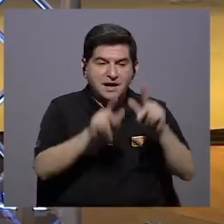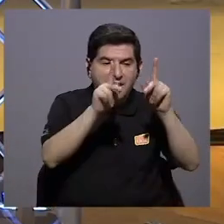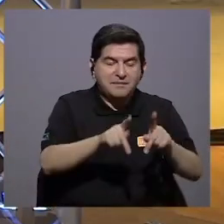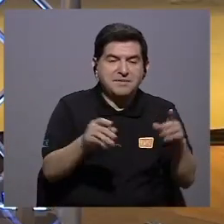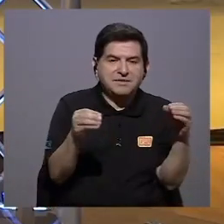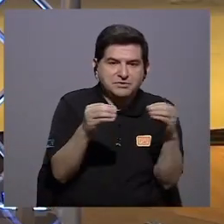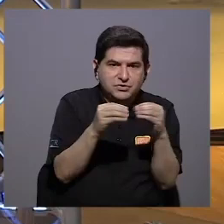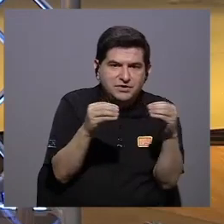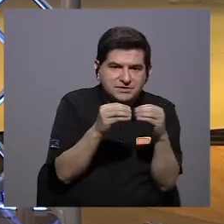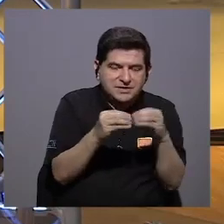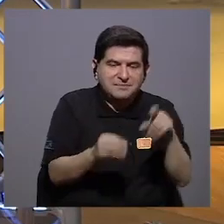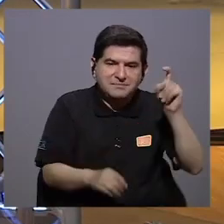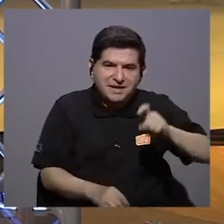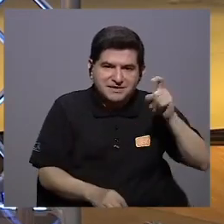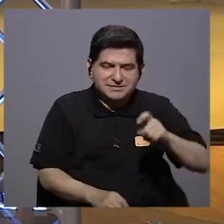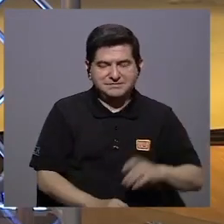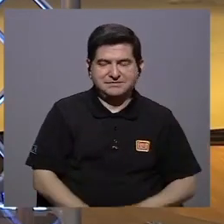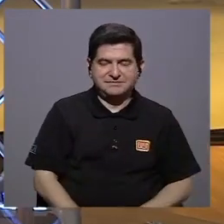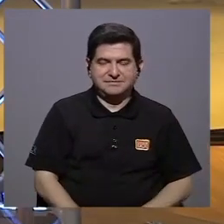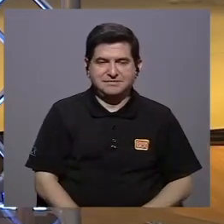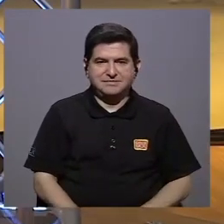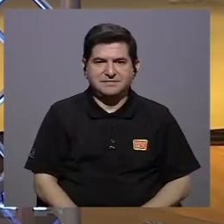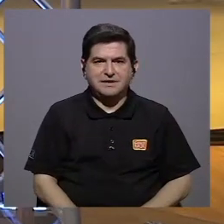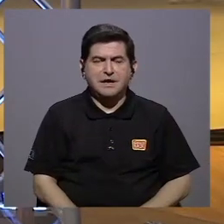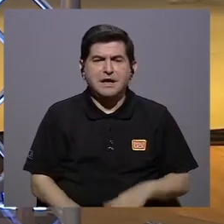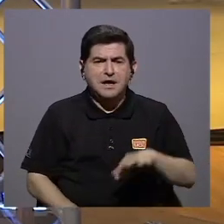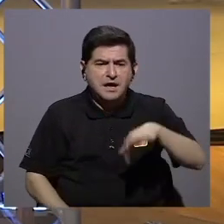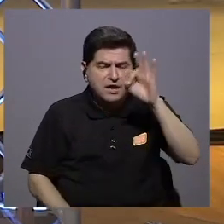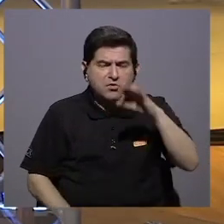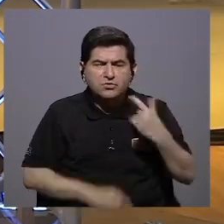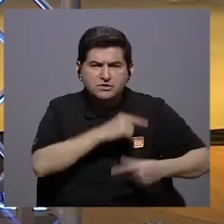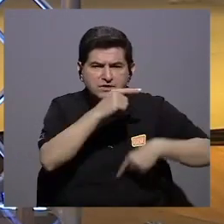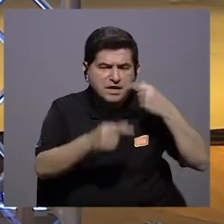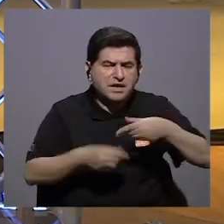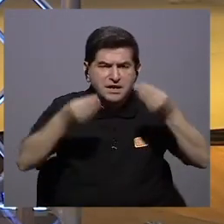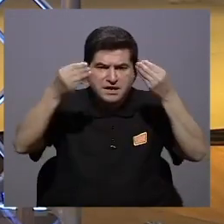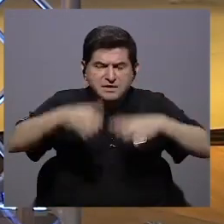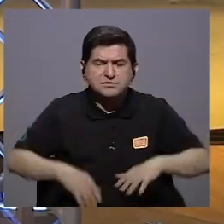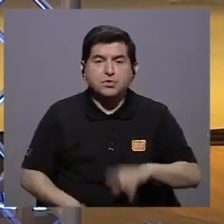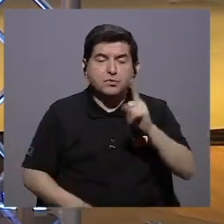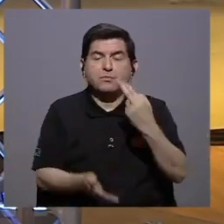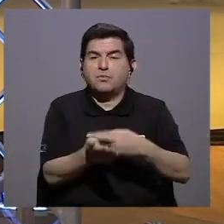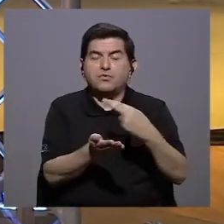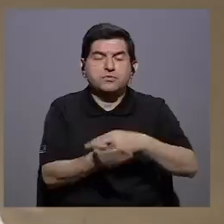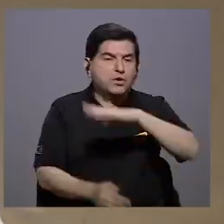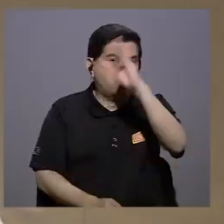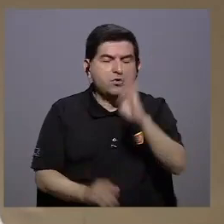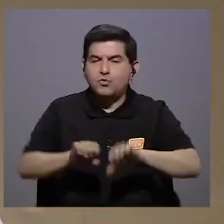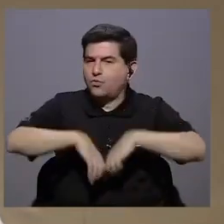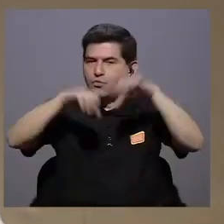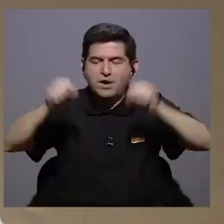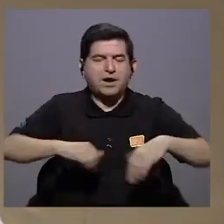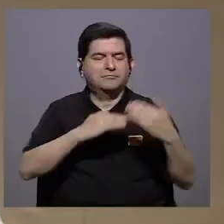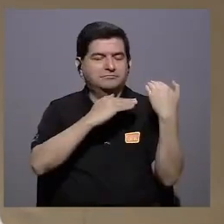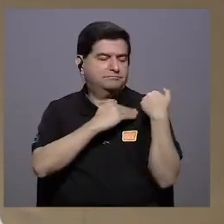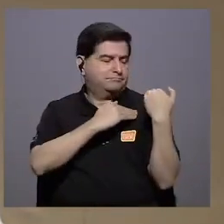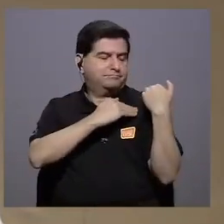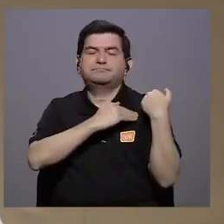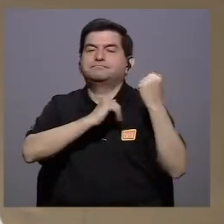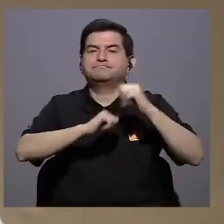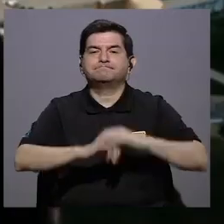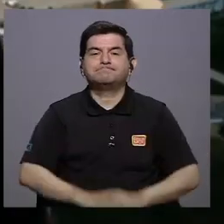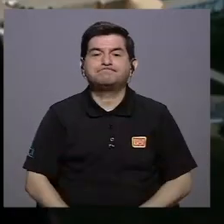las personas que más lo necesiten y nos podemos encontrar generaciones perdidas por llevar un ritmo que jamás ningún sistema va a soportar